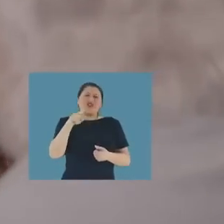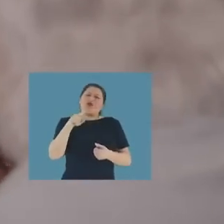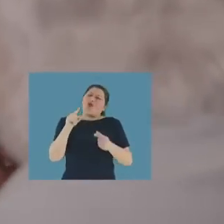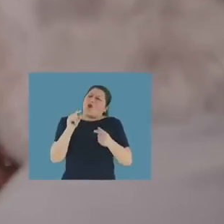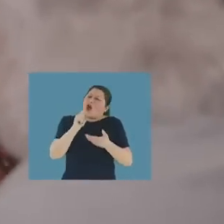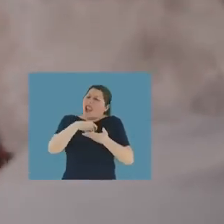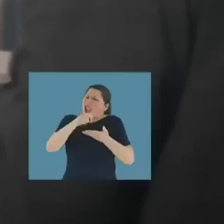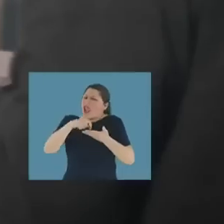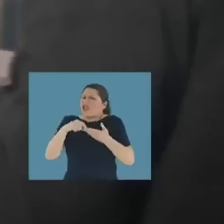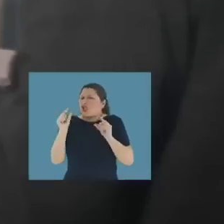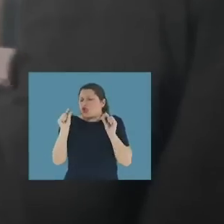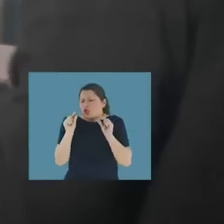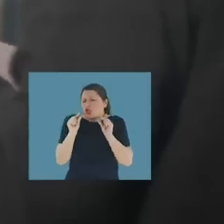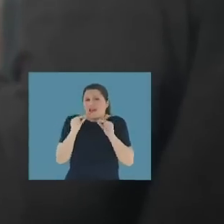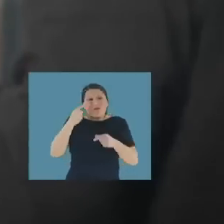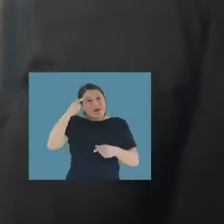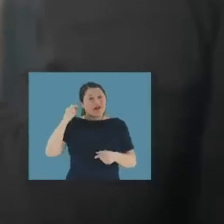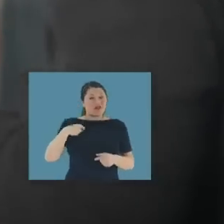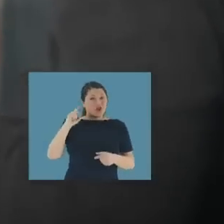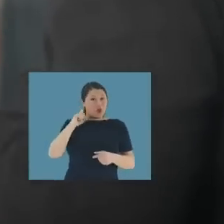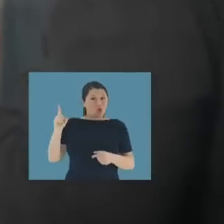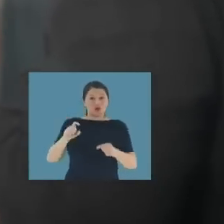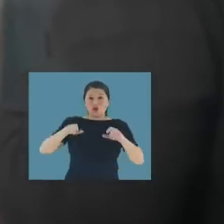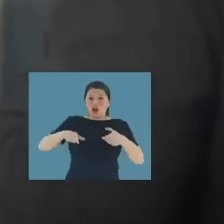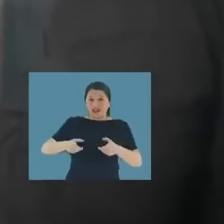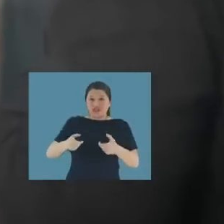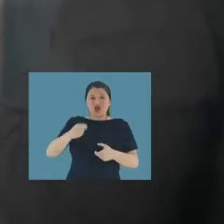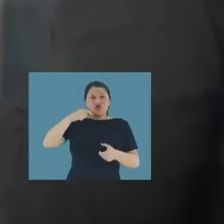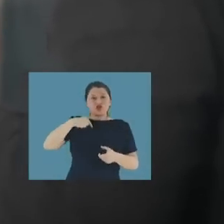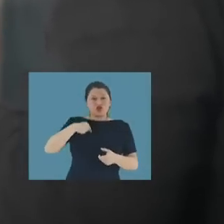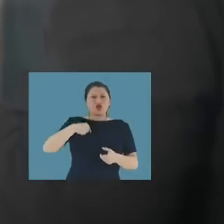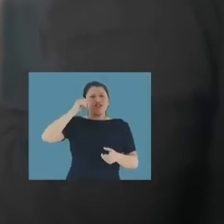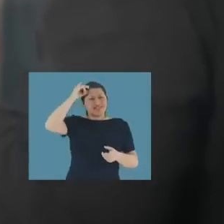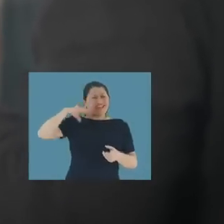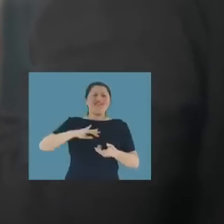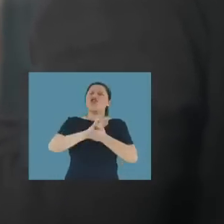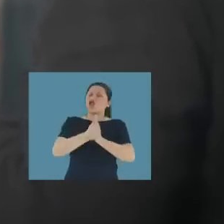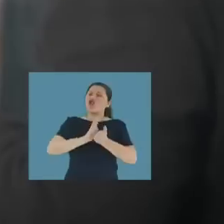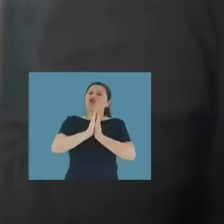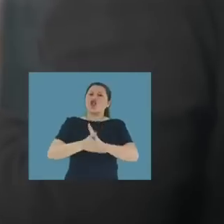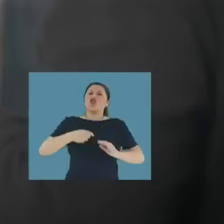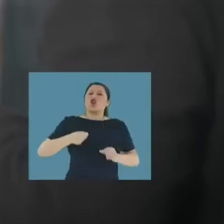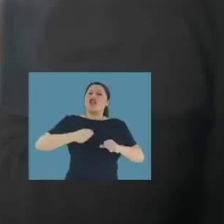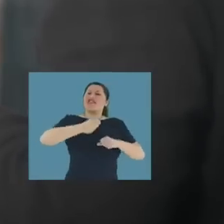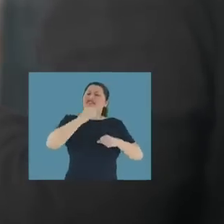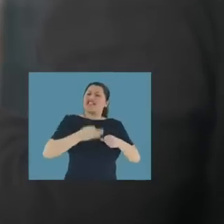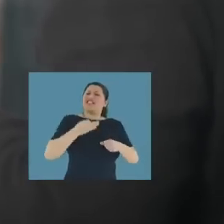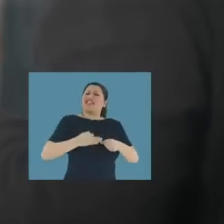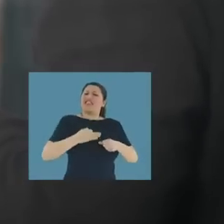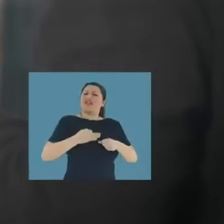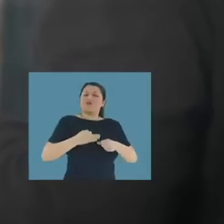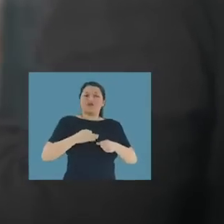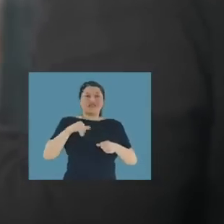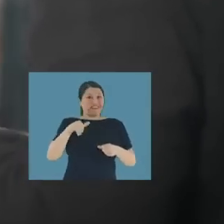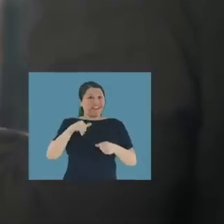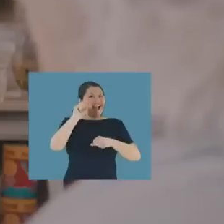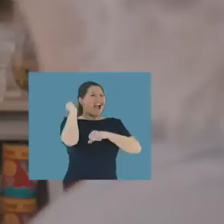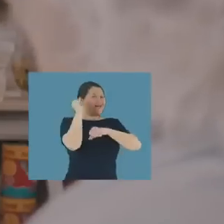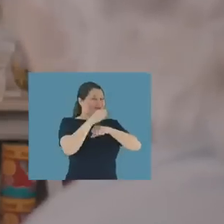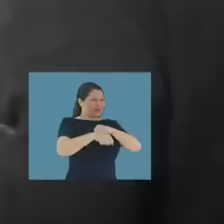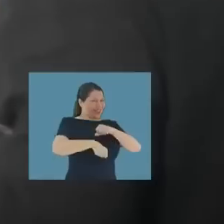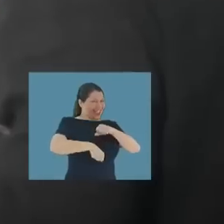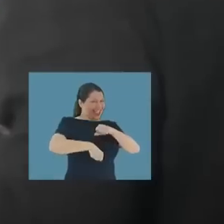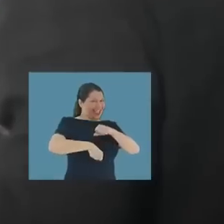¿Y usted? Porque la letra es muy chica. Pero yo escucho la radio. Así que sé todo, todo, todo. Y estoy decidida. ¿Y?